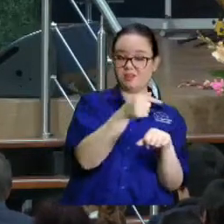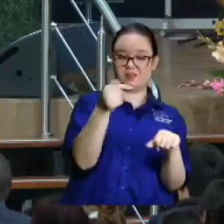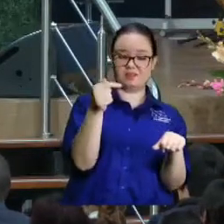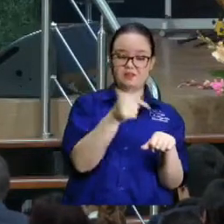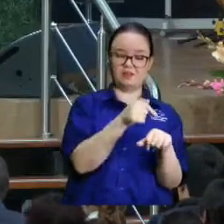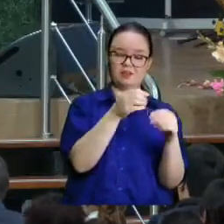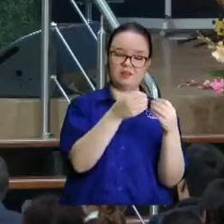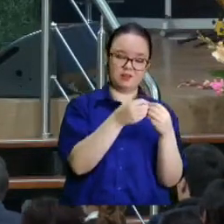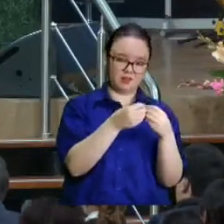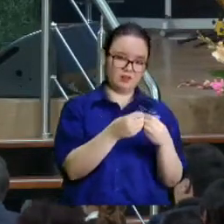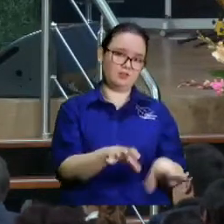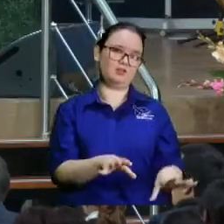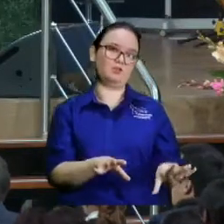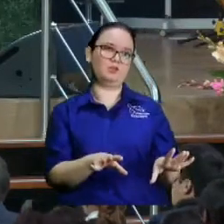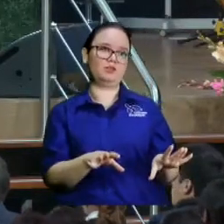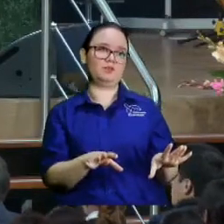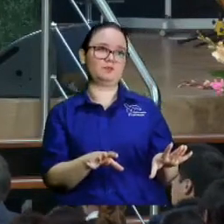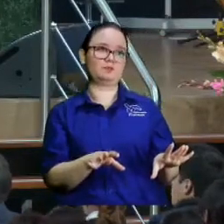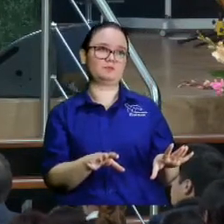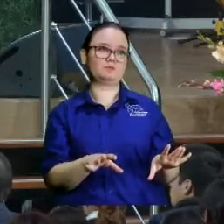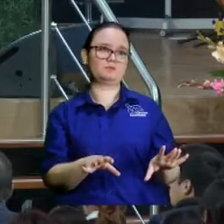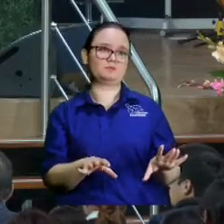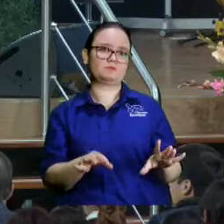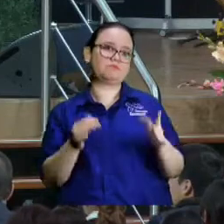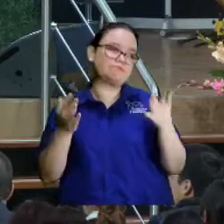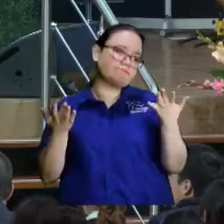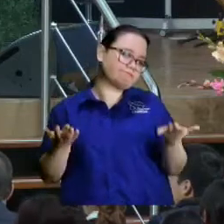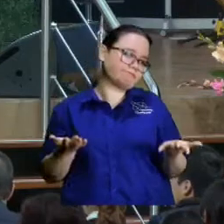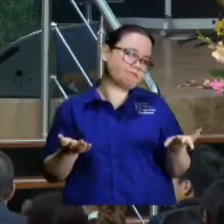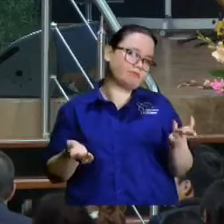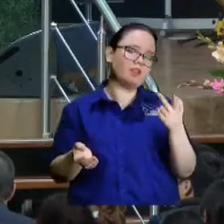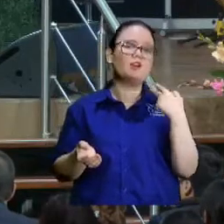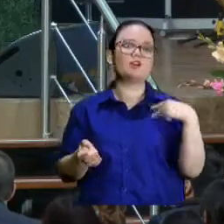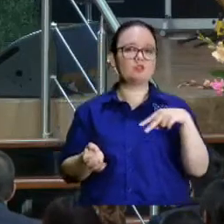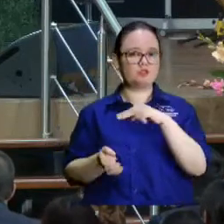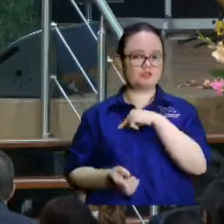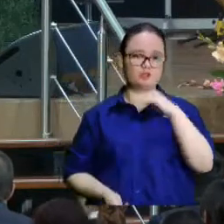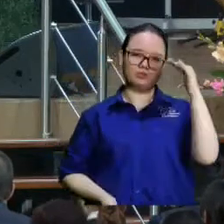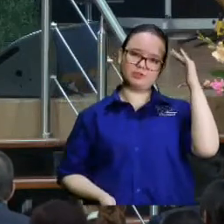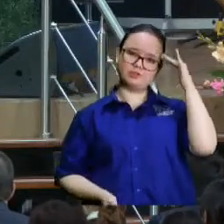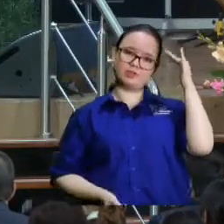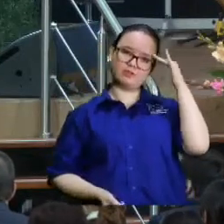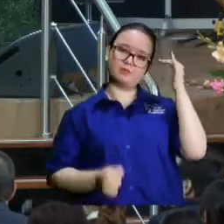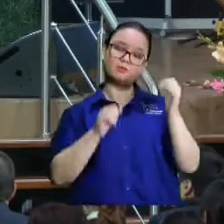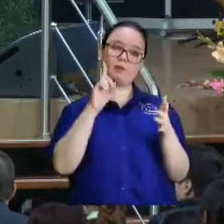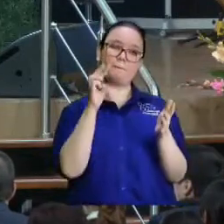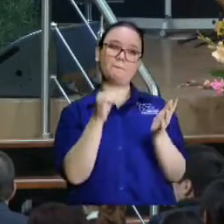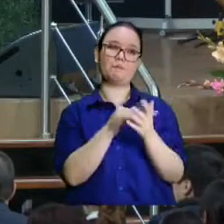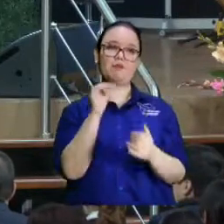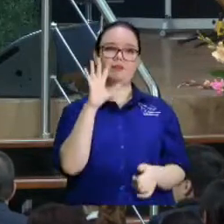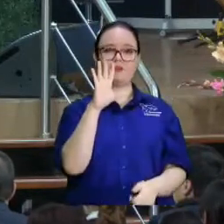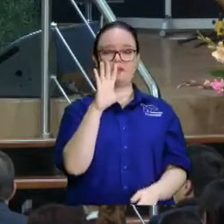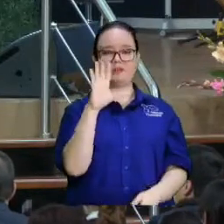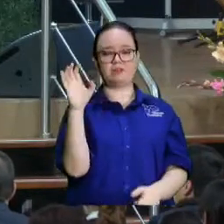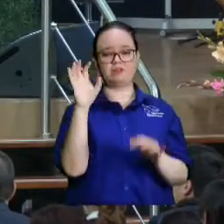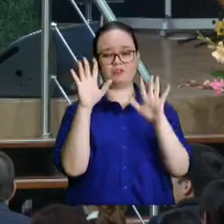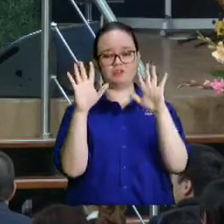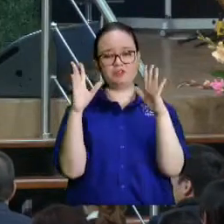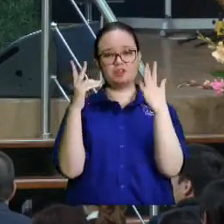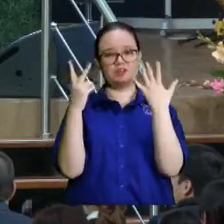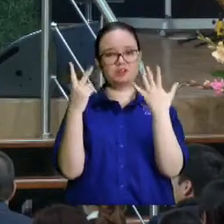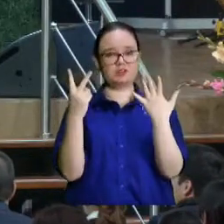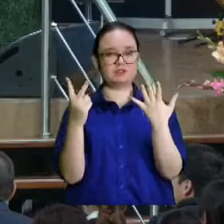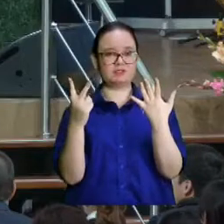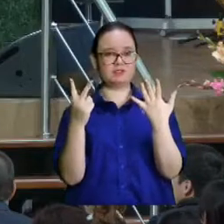una, hermano, discúlpeme, pero eso no es un misterio. Pero nosotros sabemos que hasta el año de 1517 empezó un